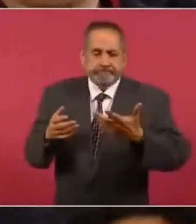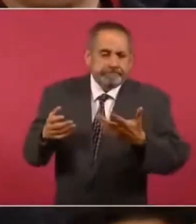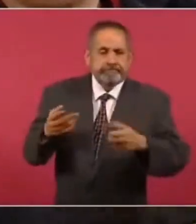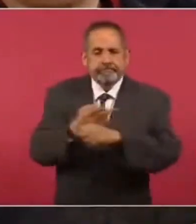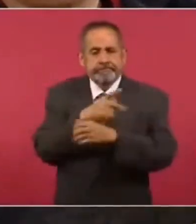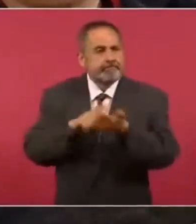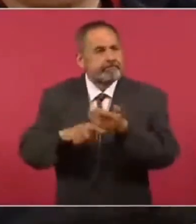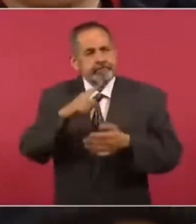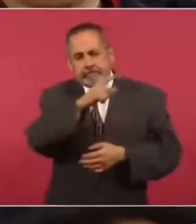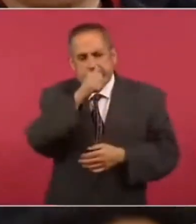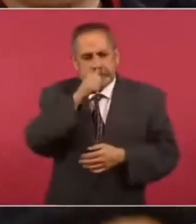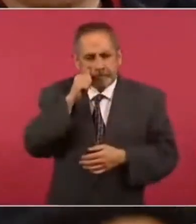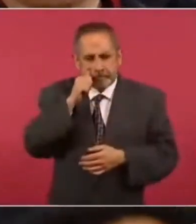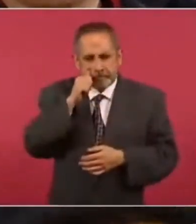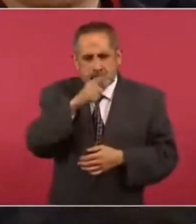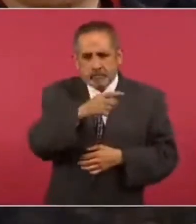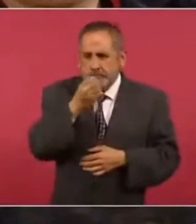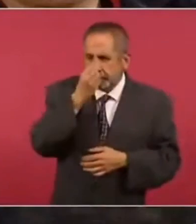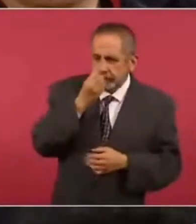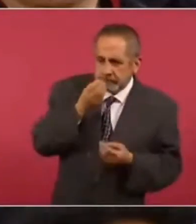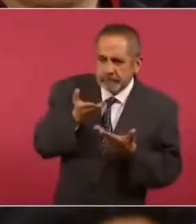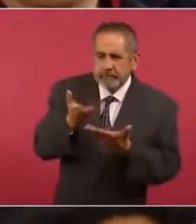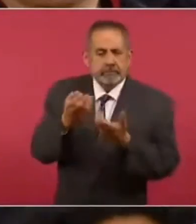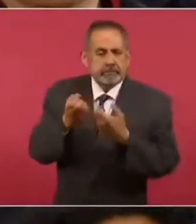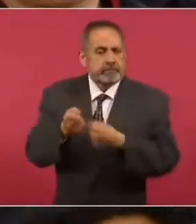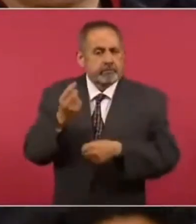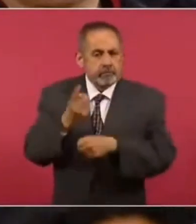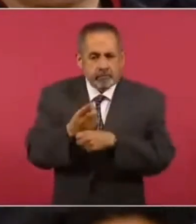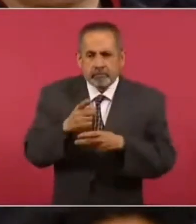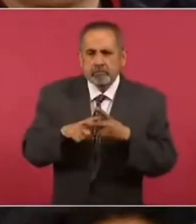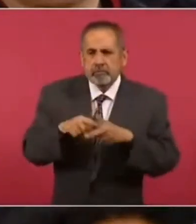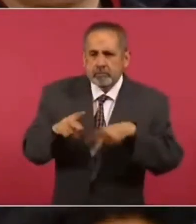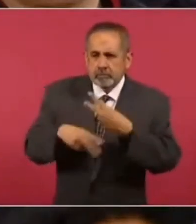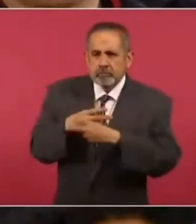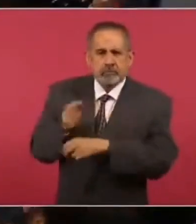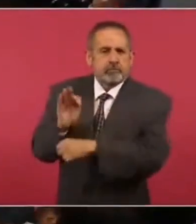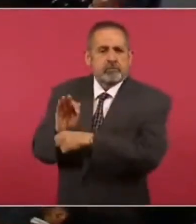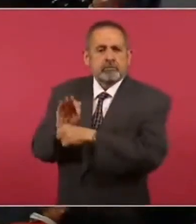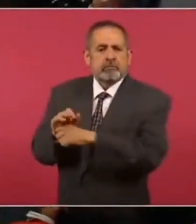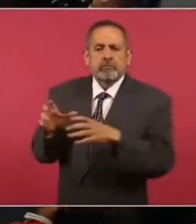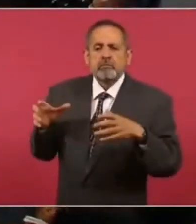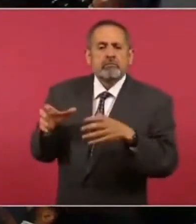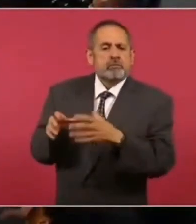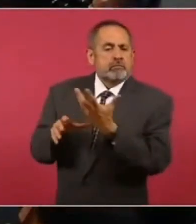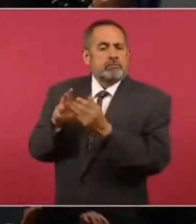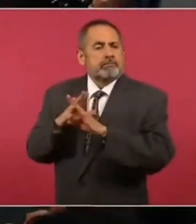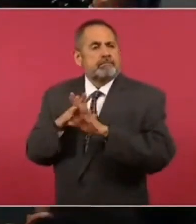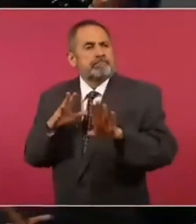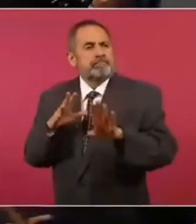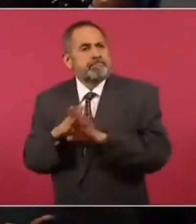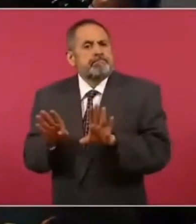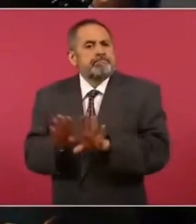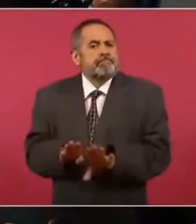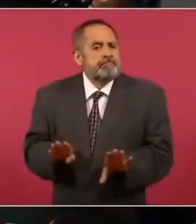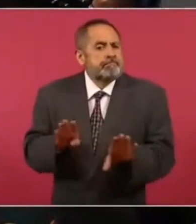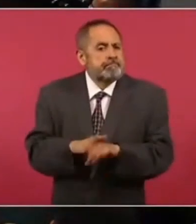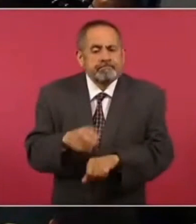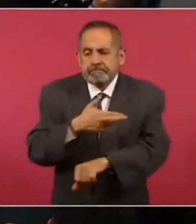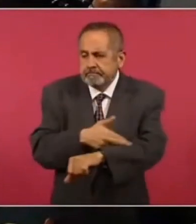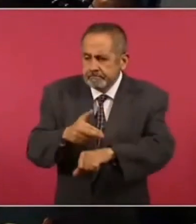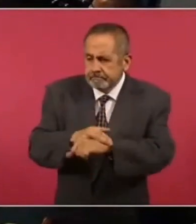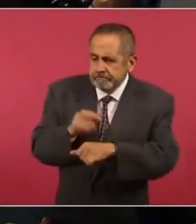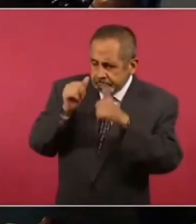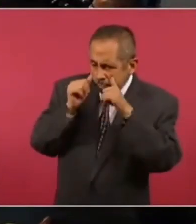Ciudad Juárez en cuanto a alimentación, seguridad para los migrantes y sus familias. ¿Cómo será la coordinación con